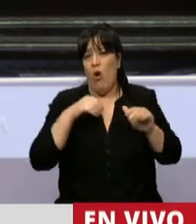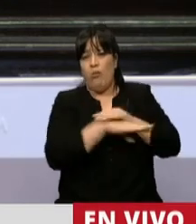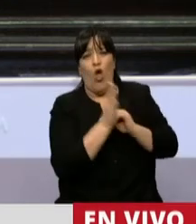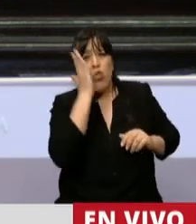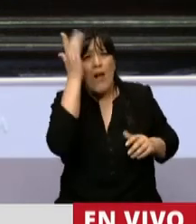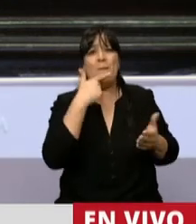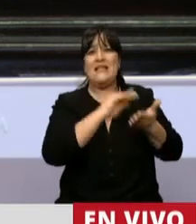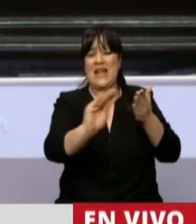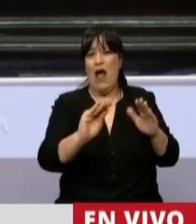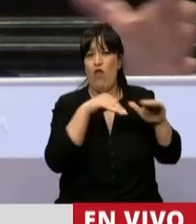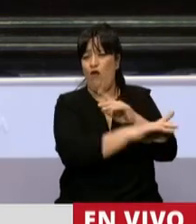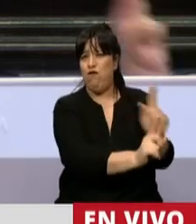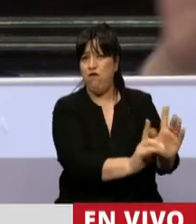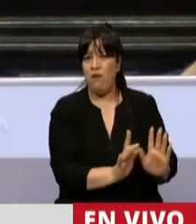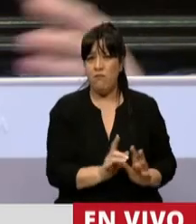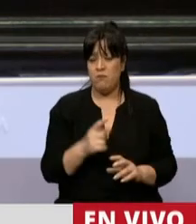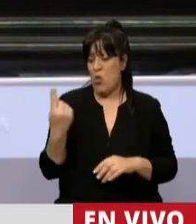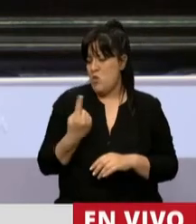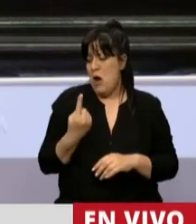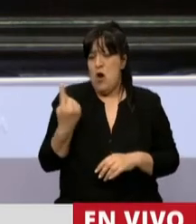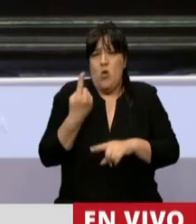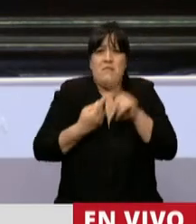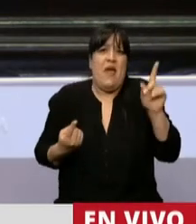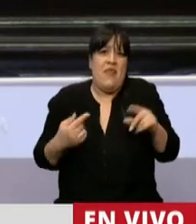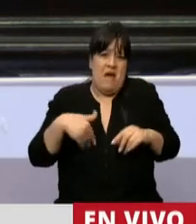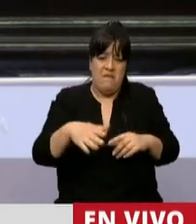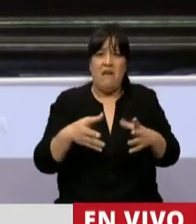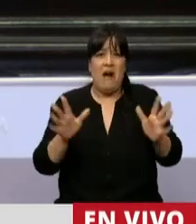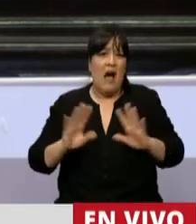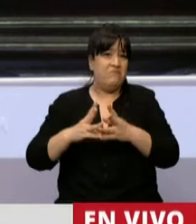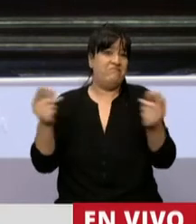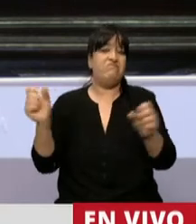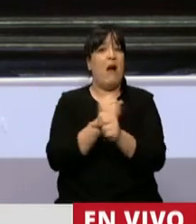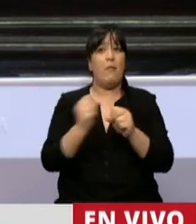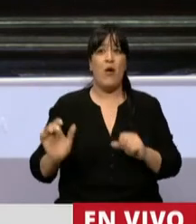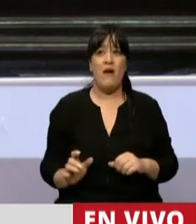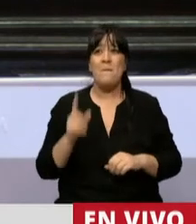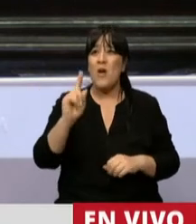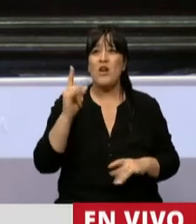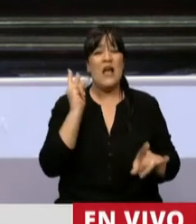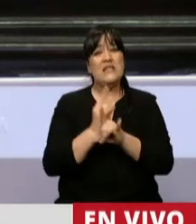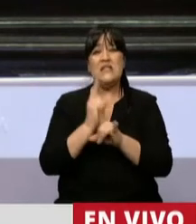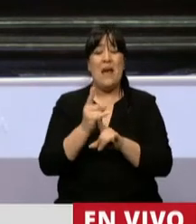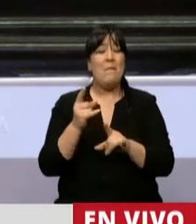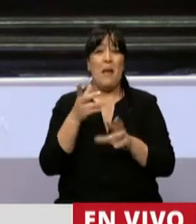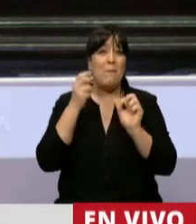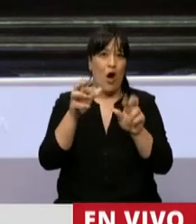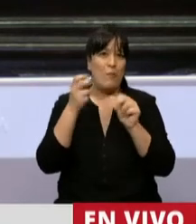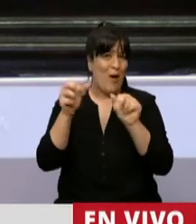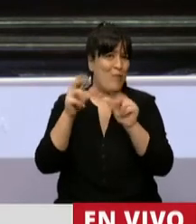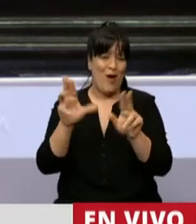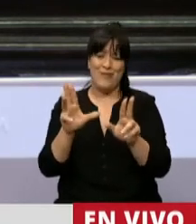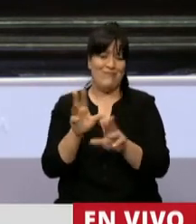Senado y finalmente dentro de una hora, una hora y media, van a terminar de cercenarlo, porque siempre es posible empeorar las cosas.